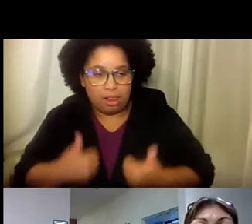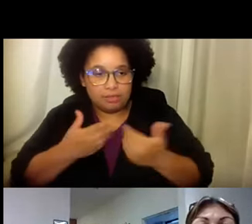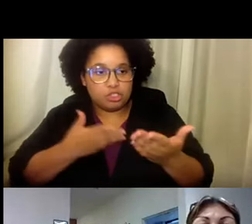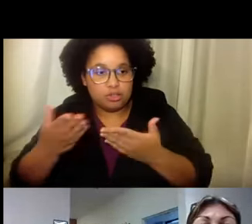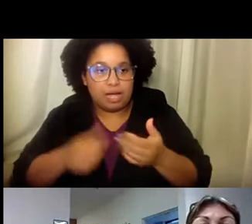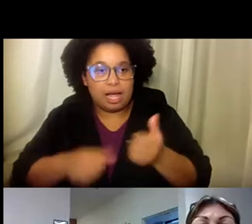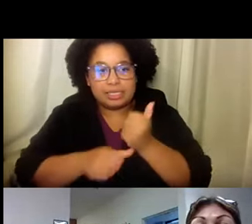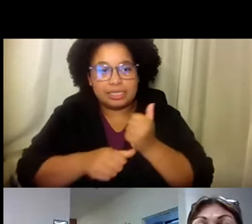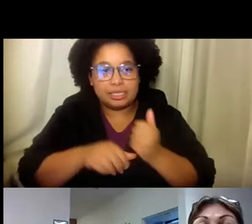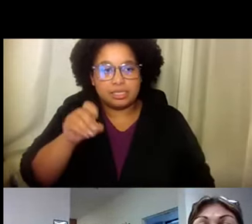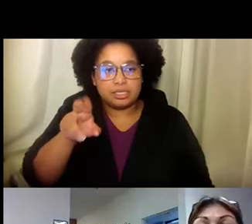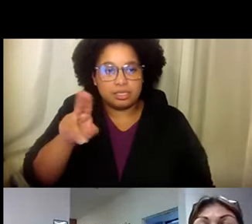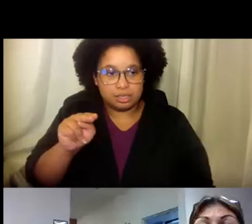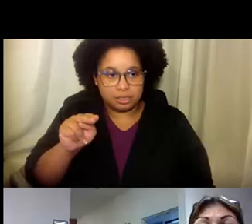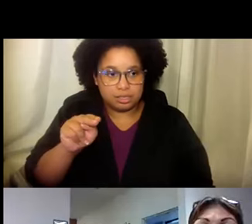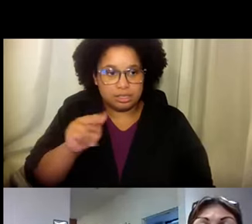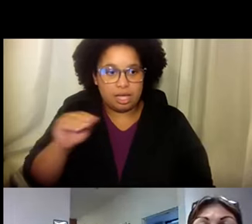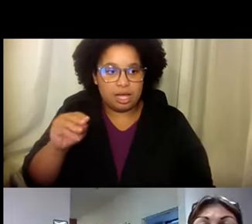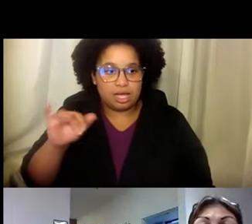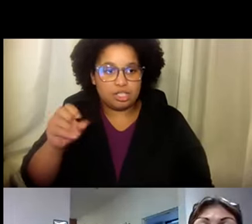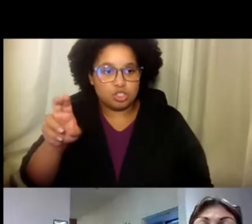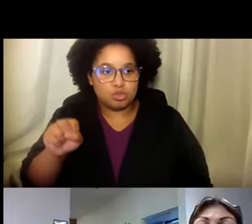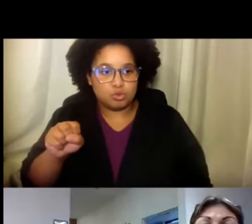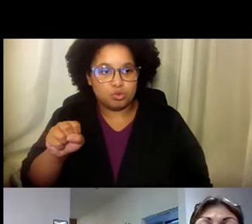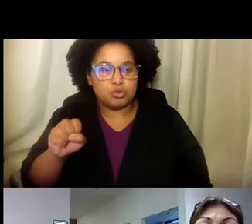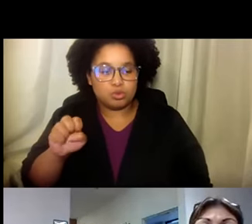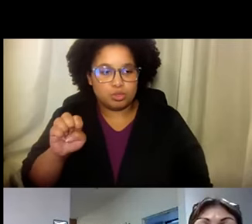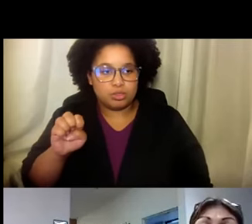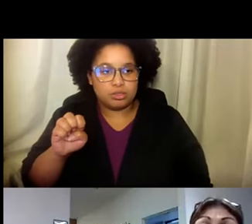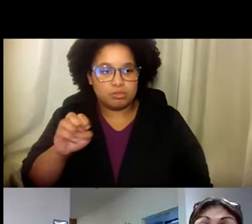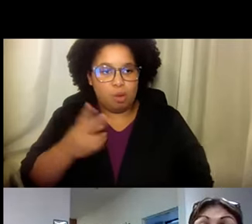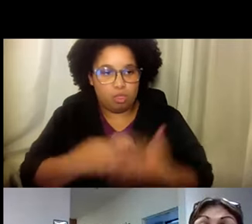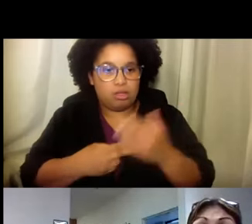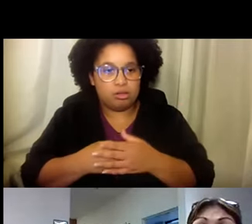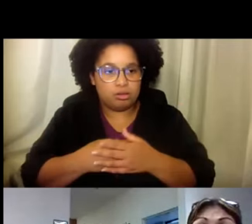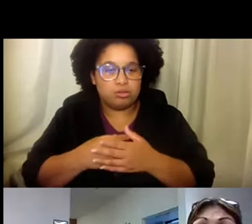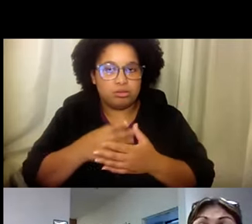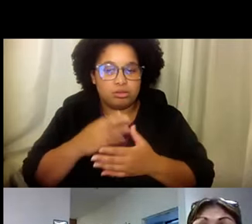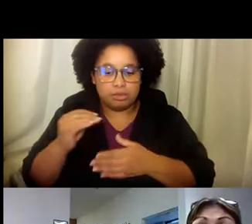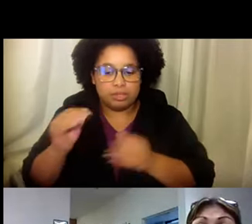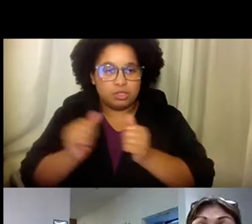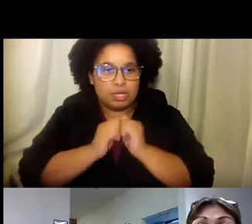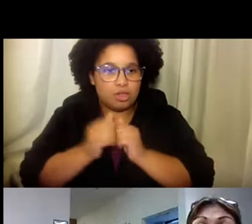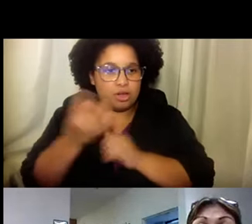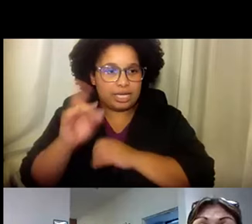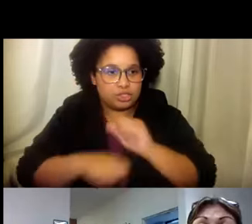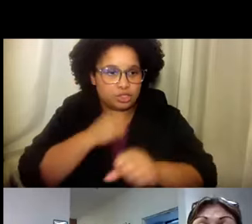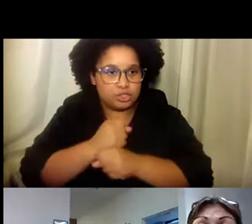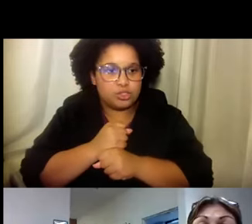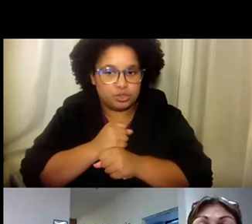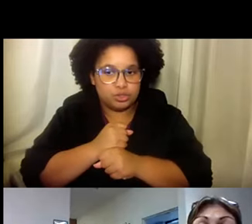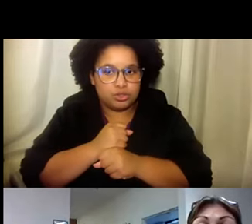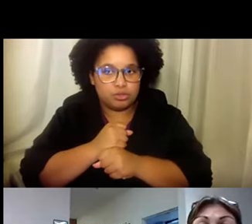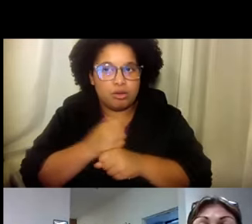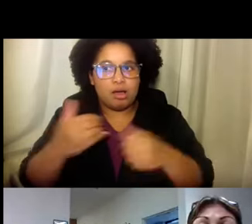Y yo estoy asistiendo a Don y a Jesús Andrade. Yo he estado con la compañía por